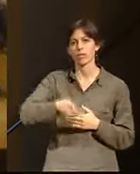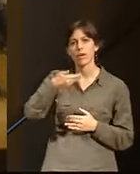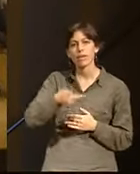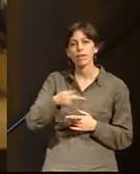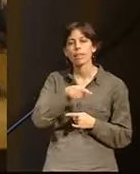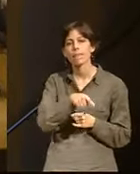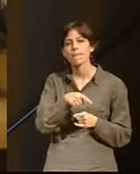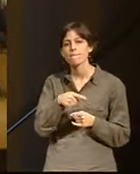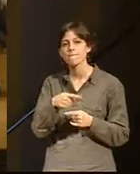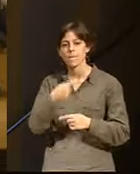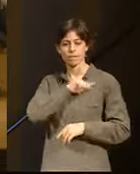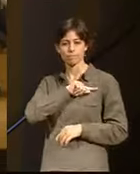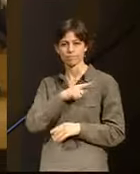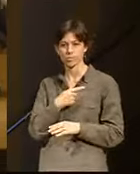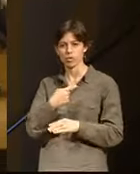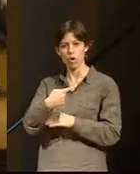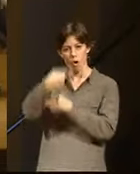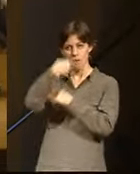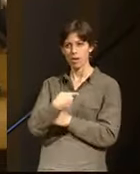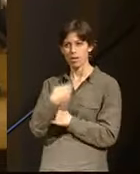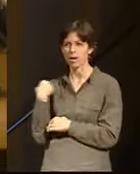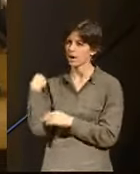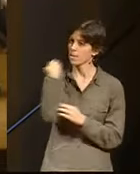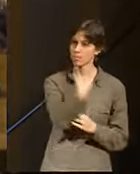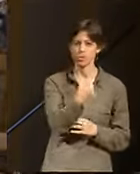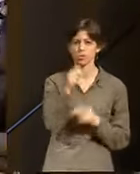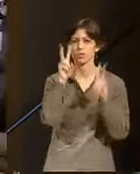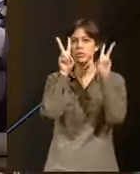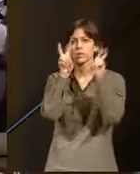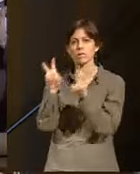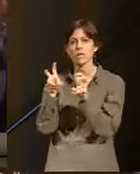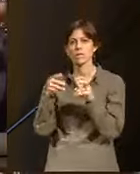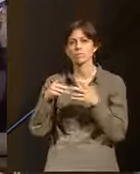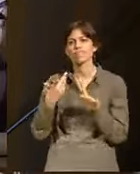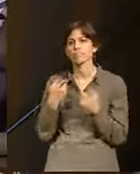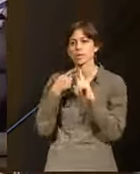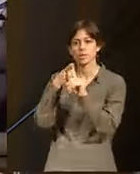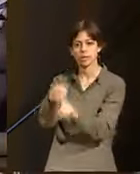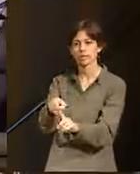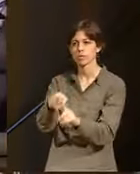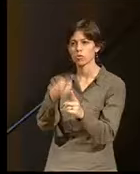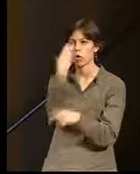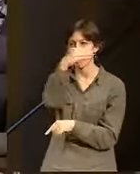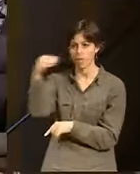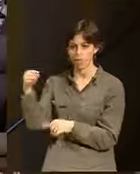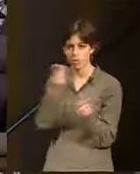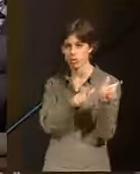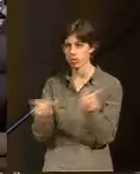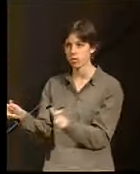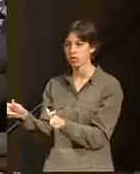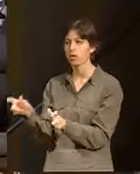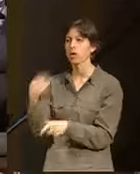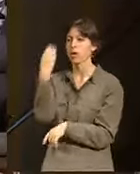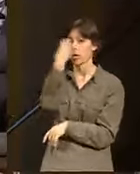obligación en apoyaros en todas estas causas que están dirigidas a la juventud. Y realmente a la